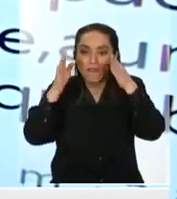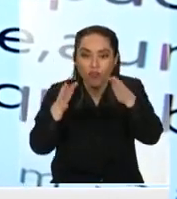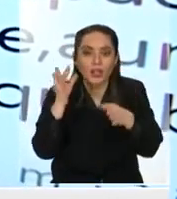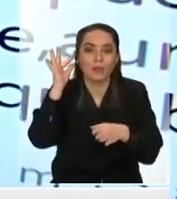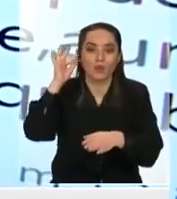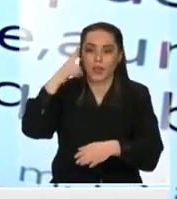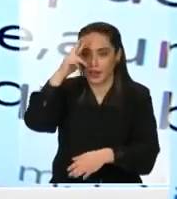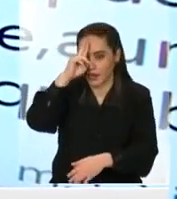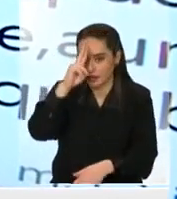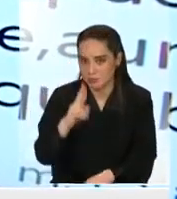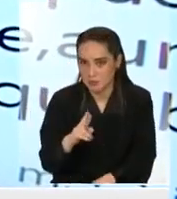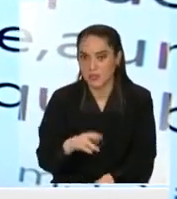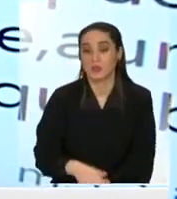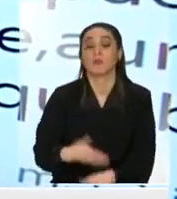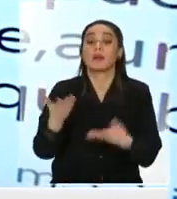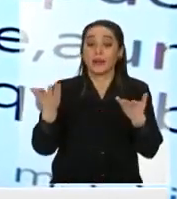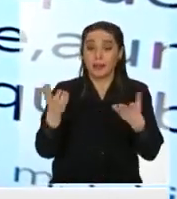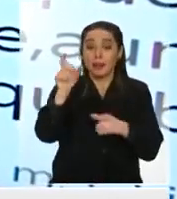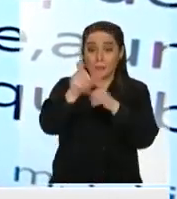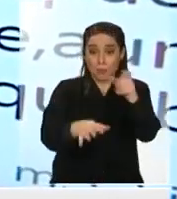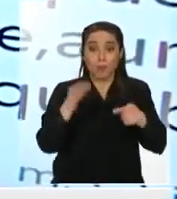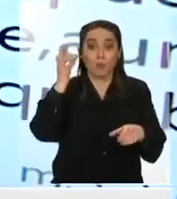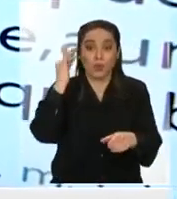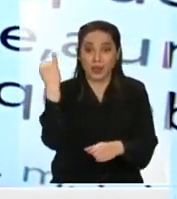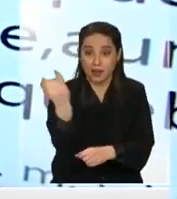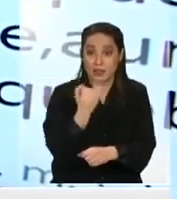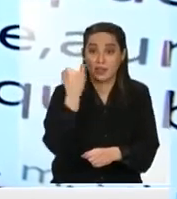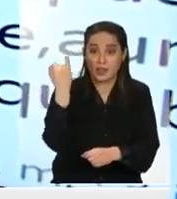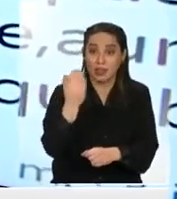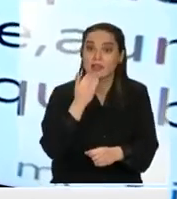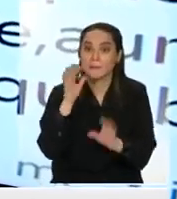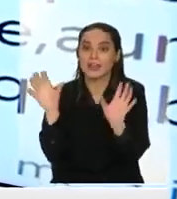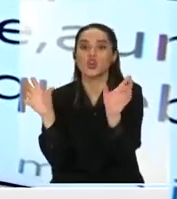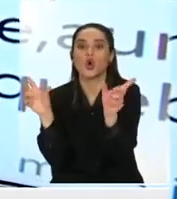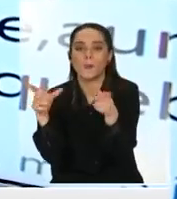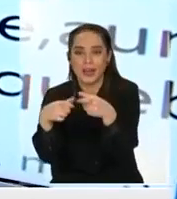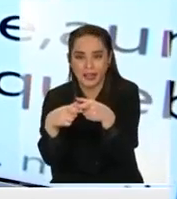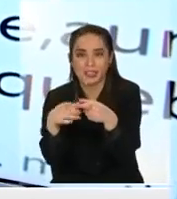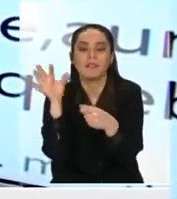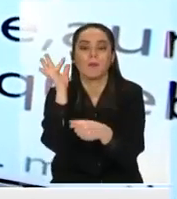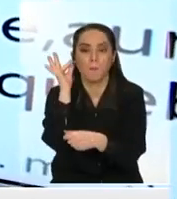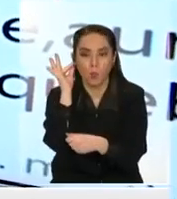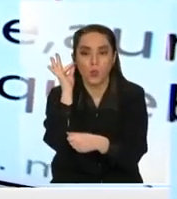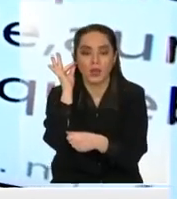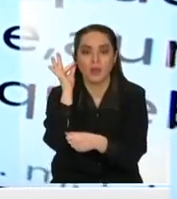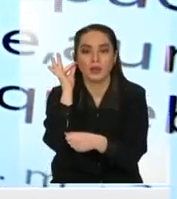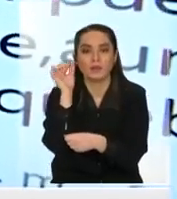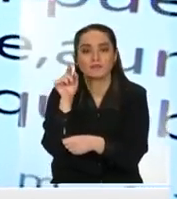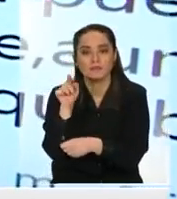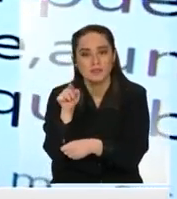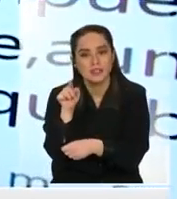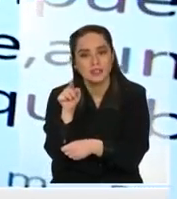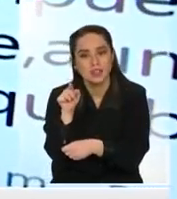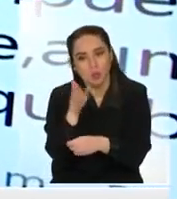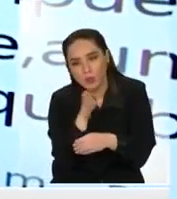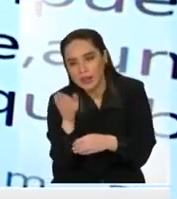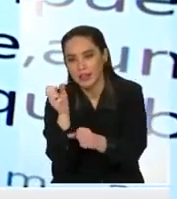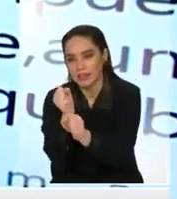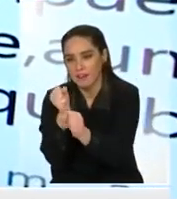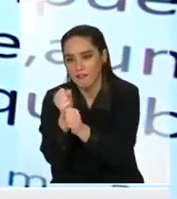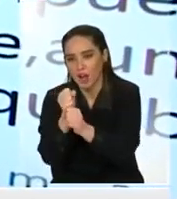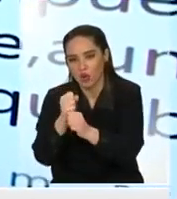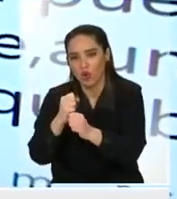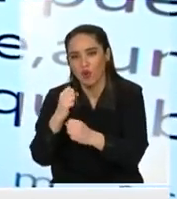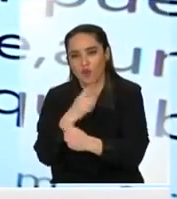todo para que sobre todo a las mujeres tanto individualmente como en cooperativas que va a ser una línea de trabajo muy